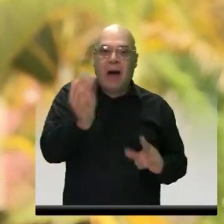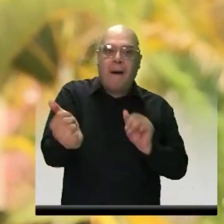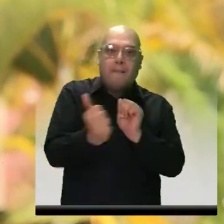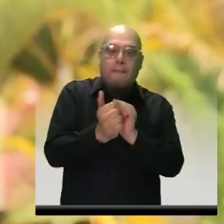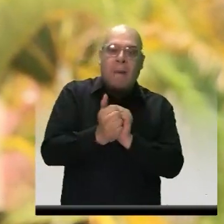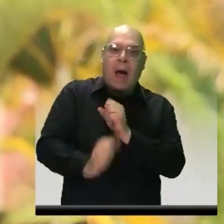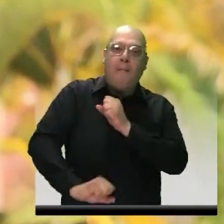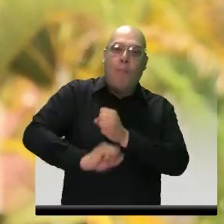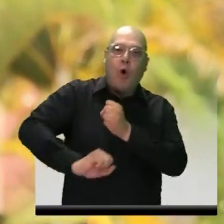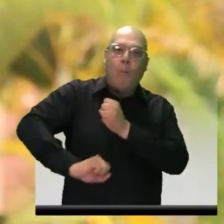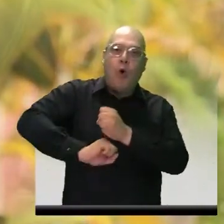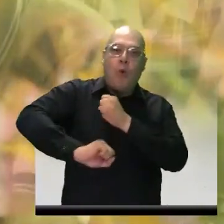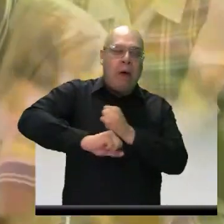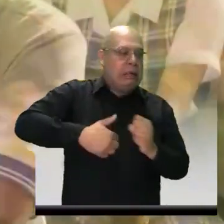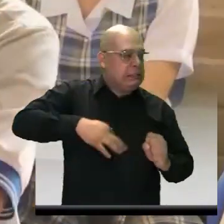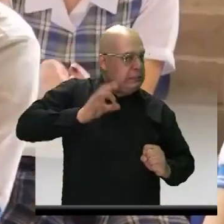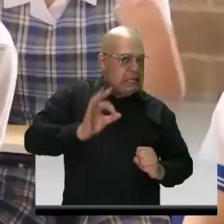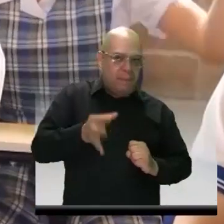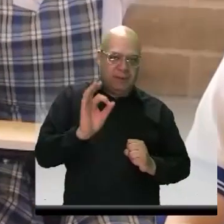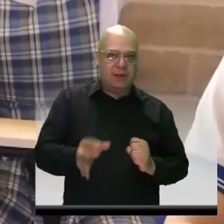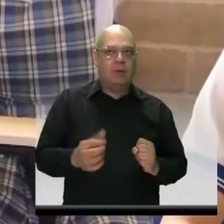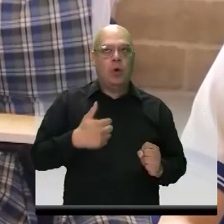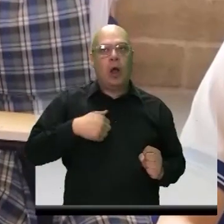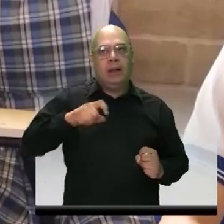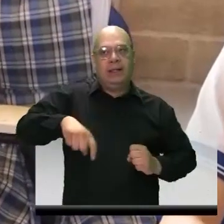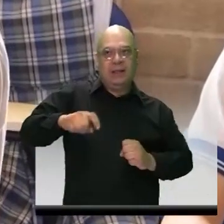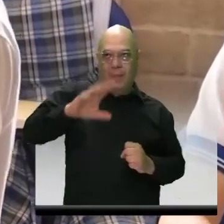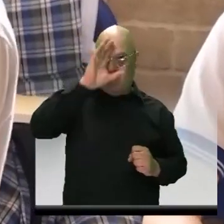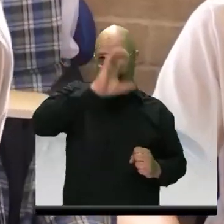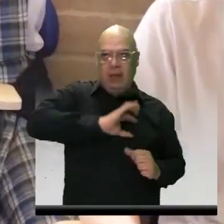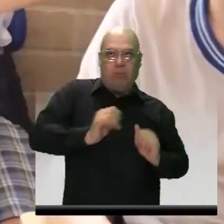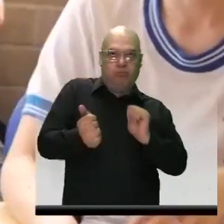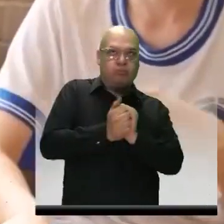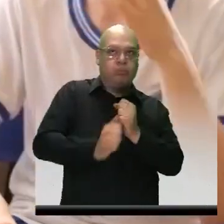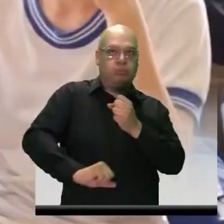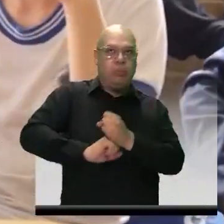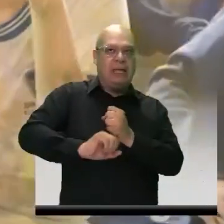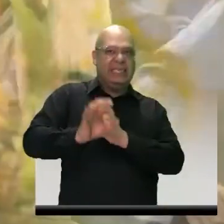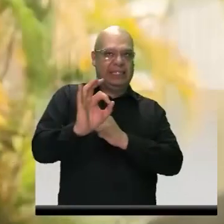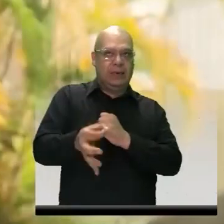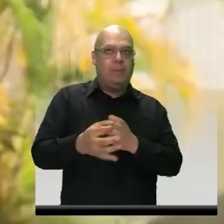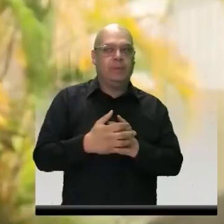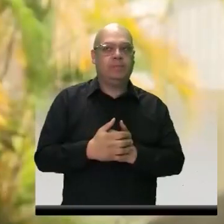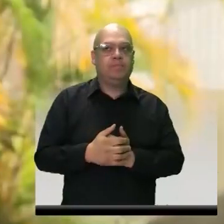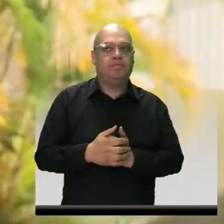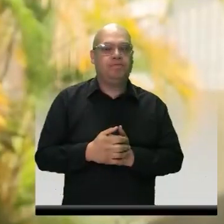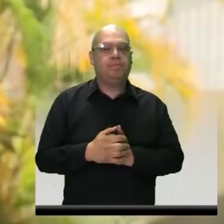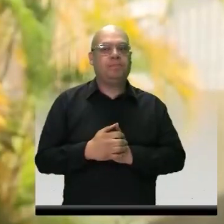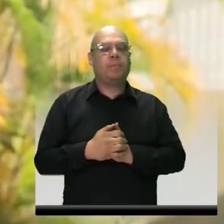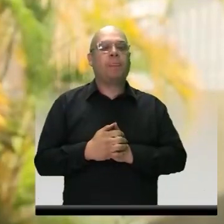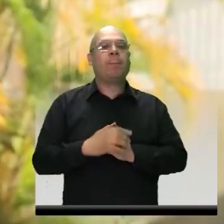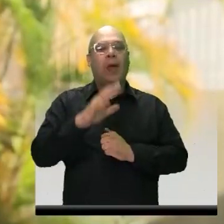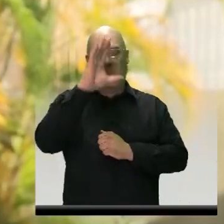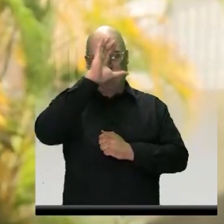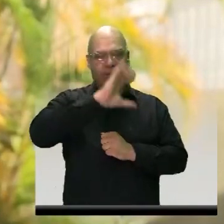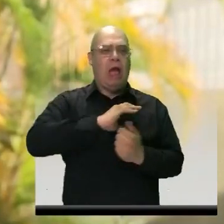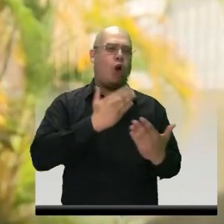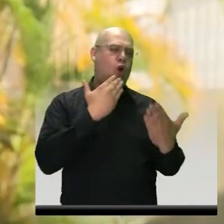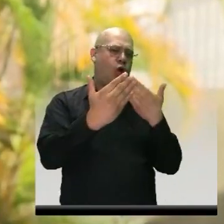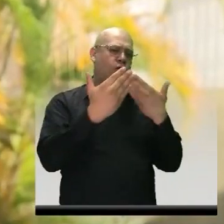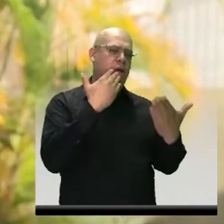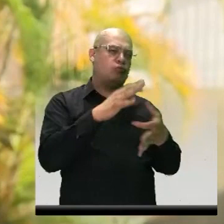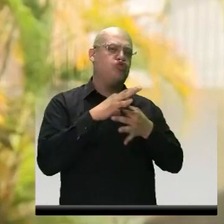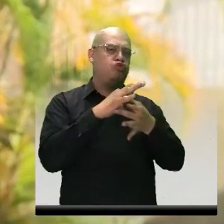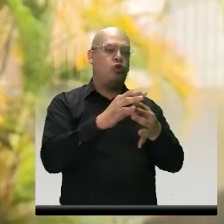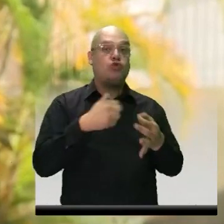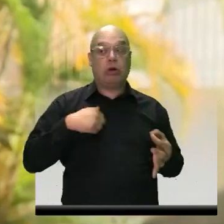para apoyarlo pues por si uno los necesita en cualquier momento. Que confíen en la policía, porque pues si uno los necesita, pues